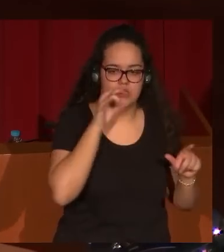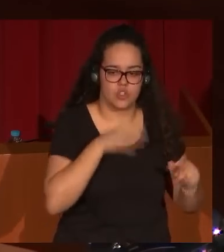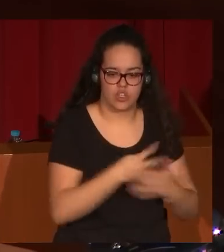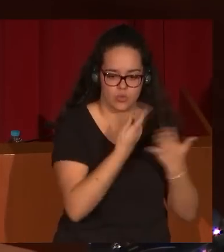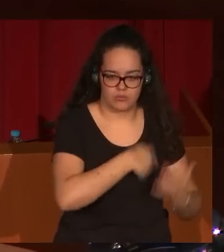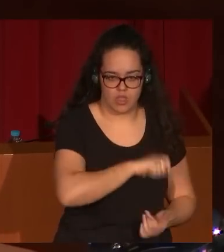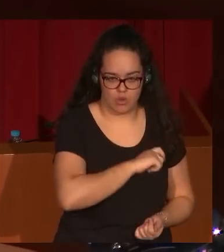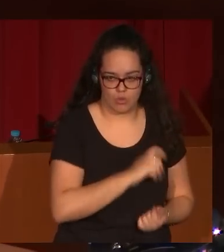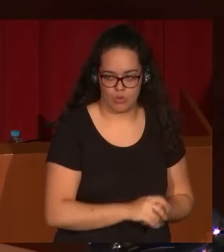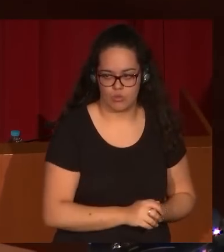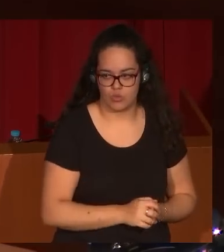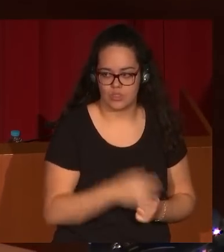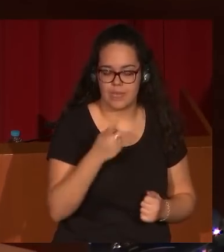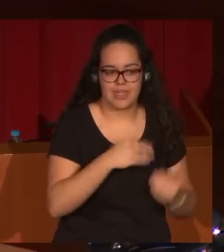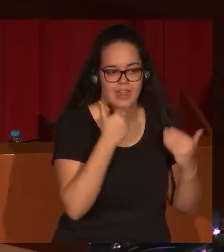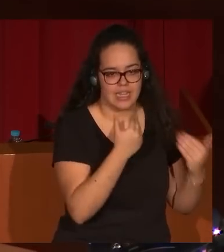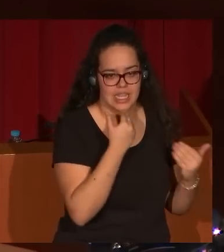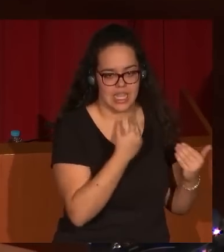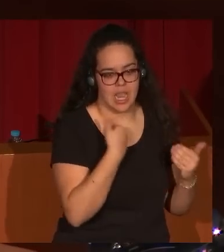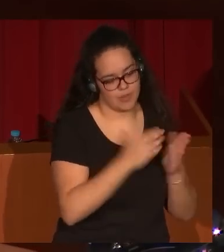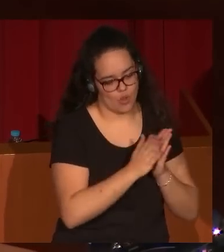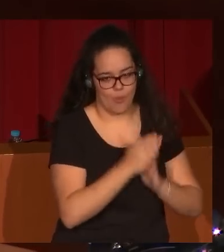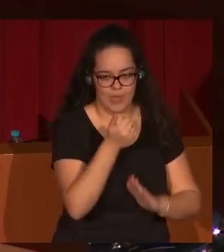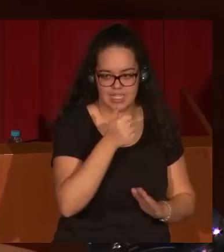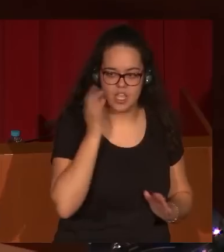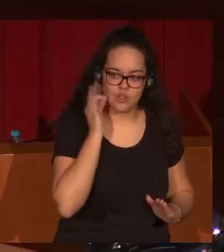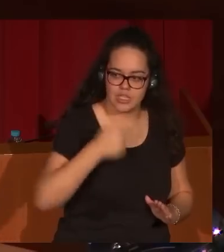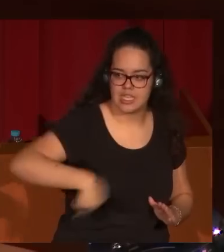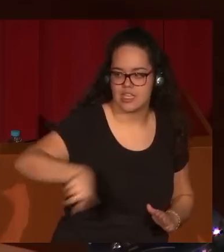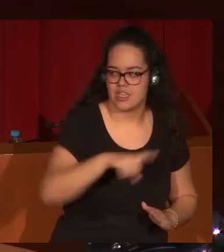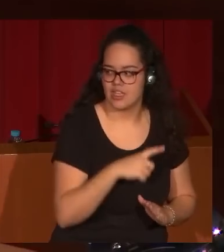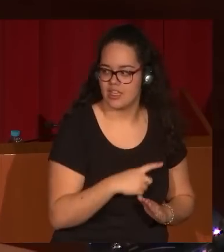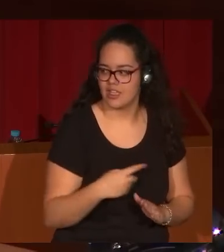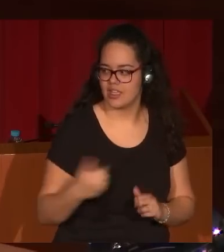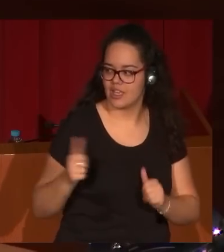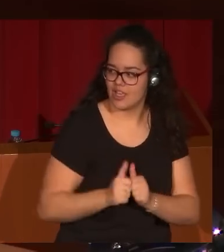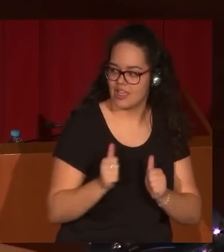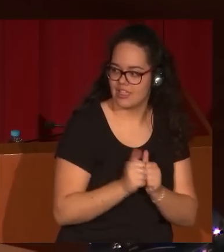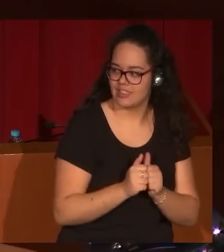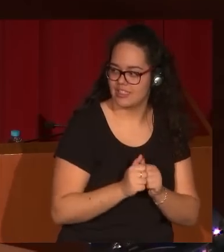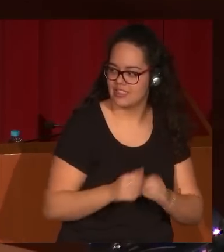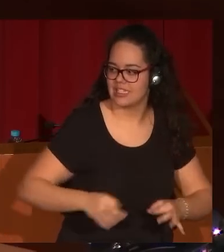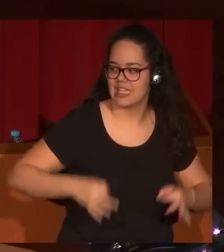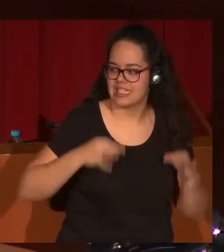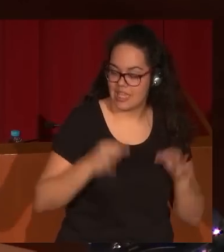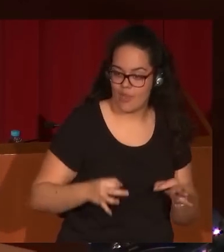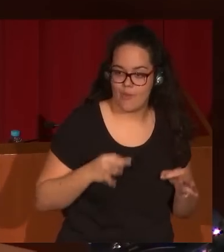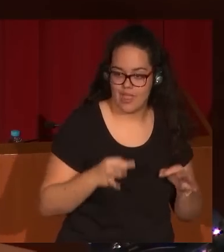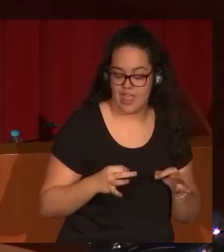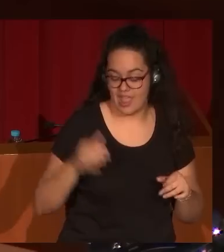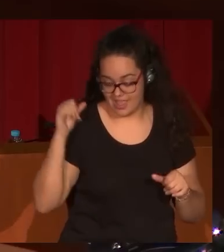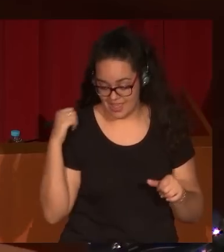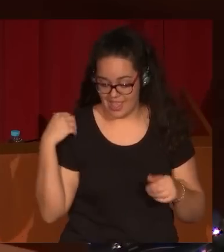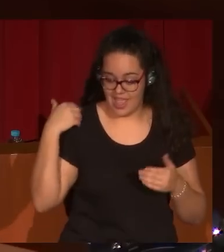XIX español y dar las gracias también a mis compañeros que están hoy aquí conmigo, los que siempre han sido y son y